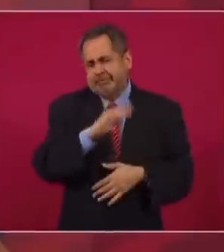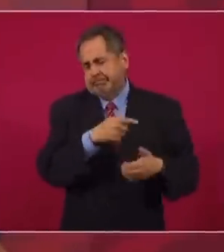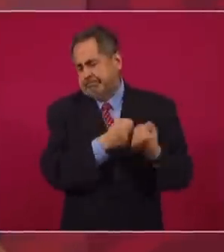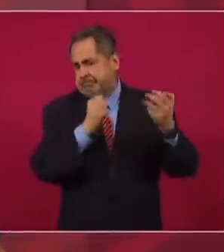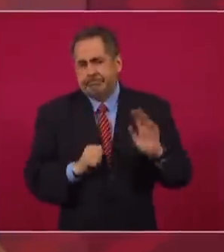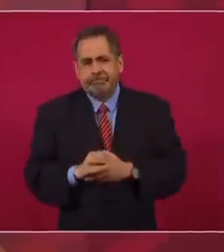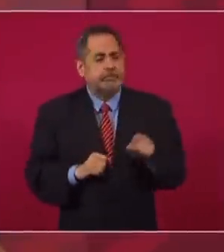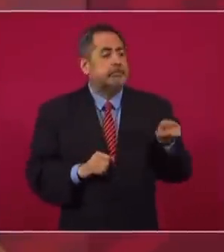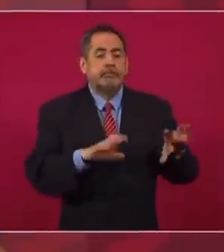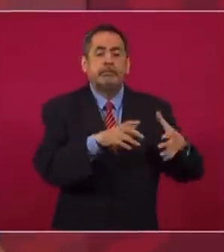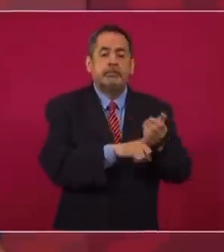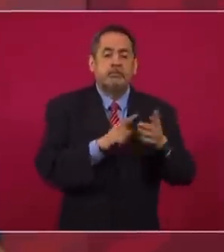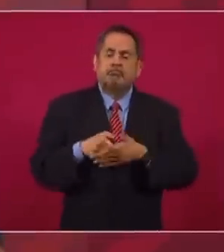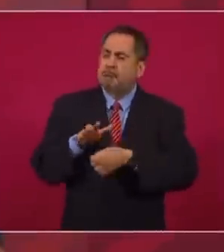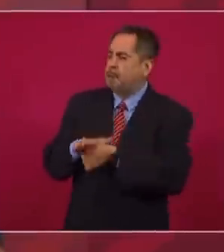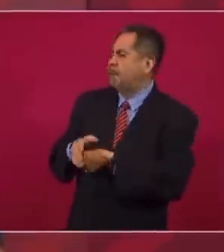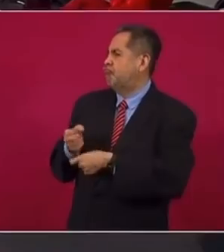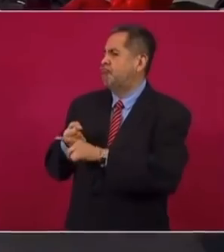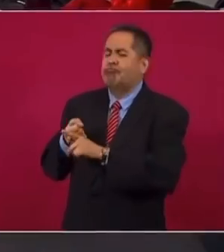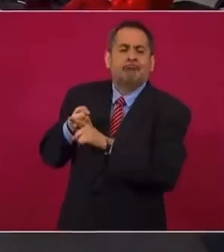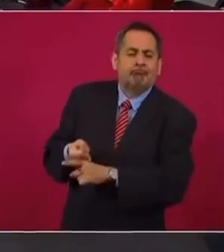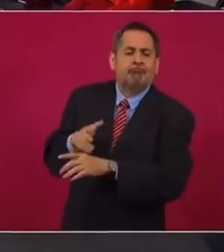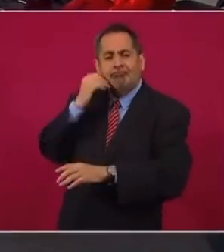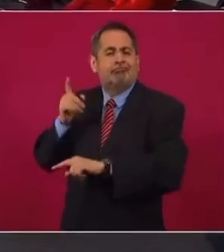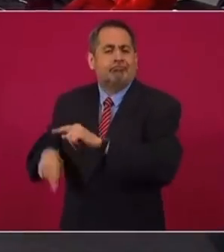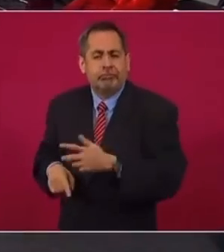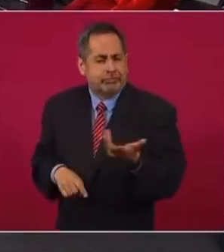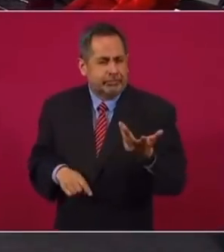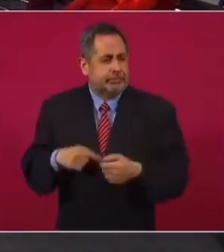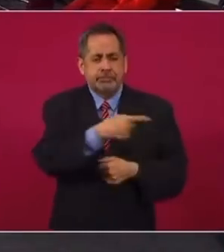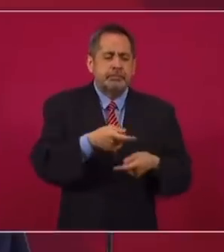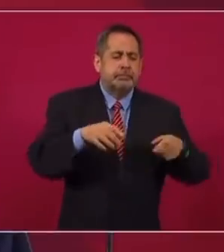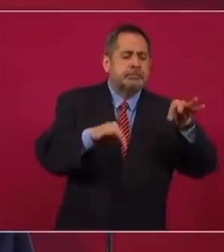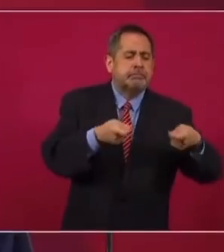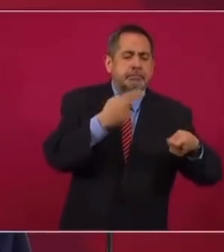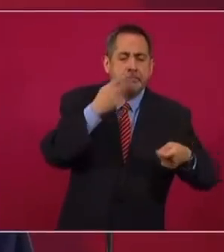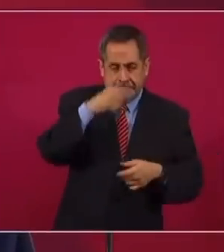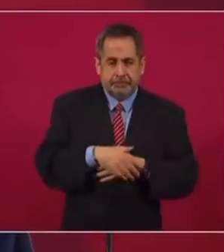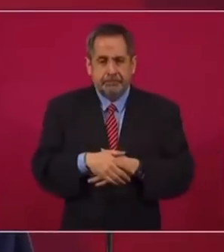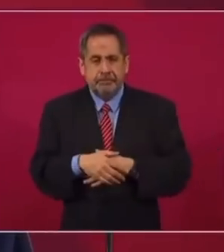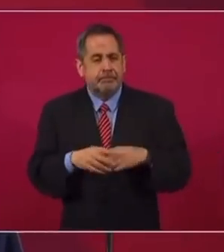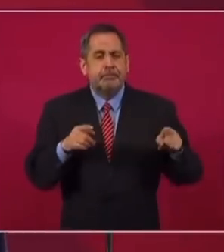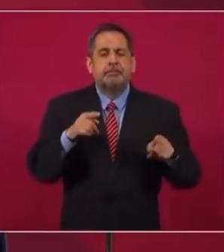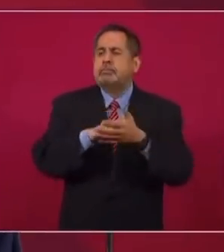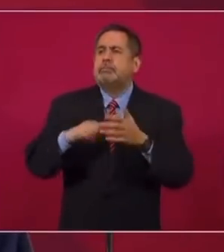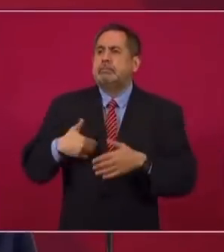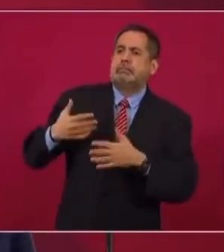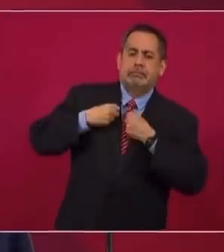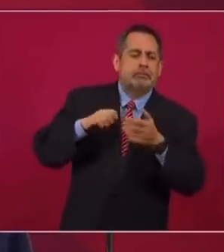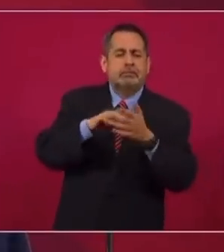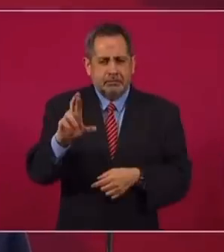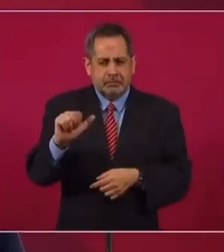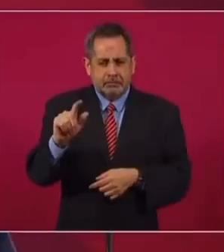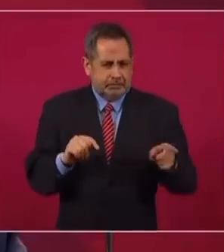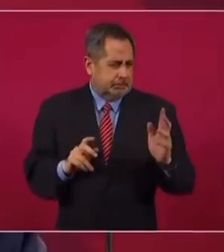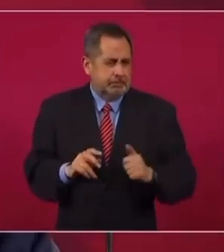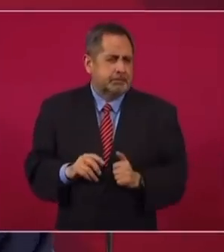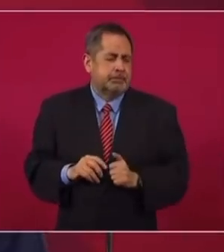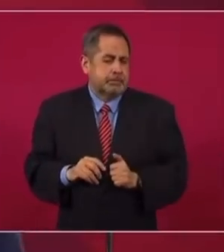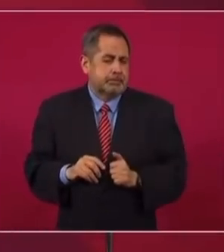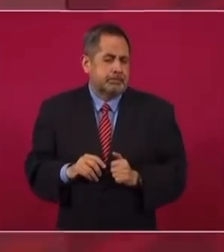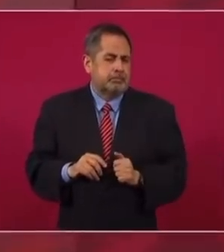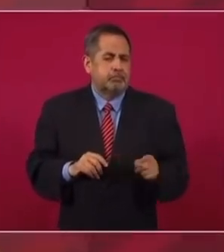Y son grupos de presión, porque saben también para qué los usan, para sacar prebendas. Por ejemplo, esto de Loret, pues